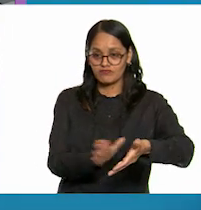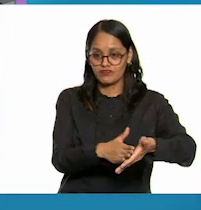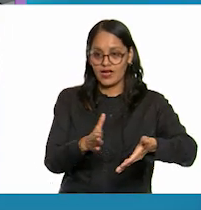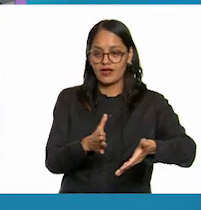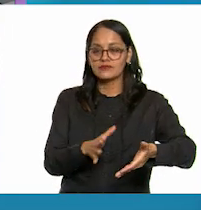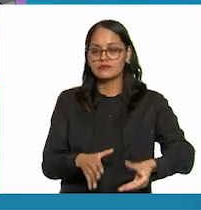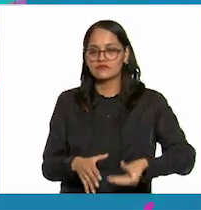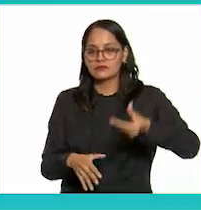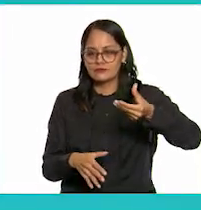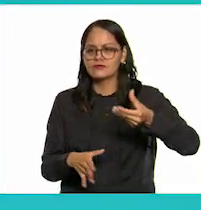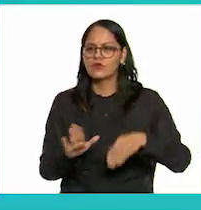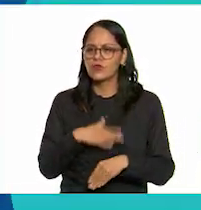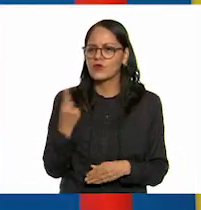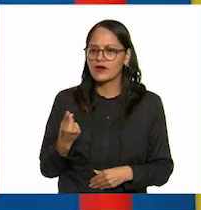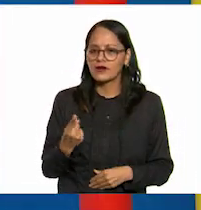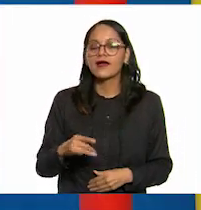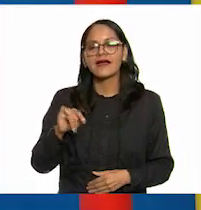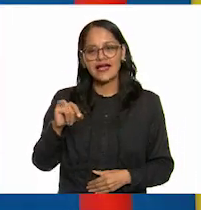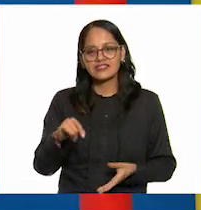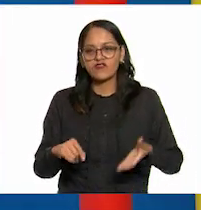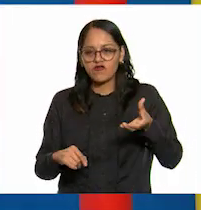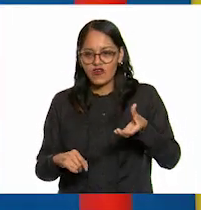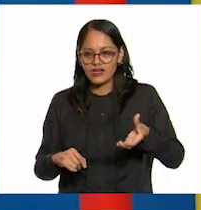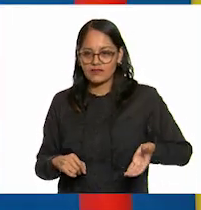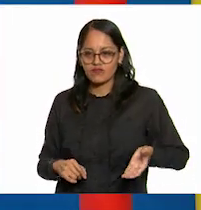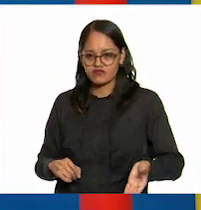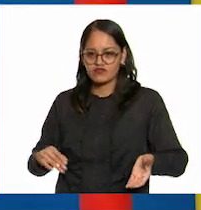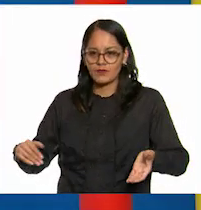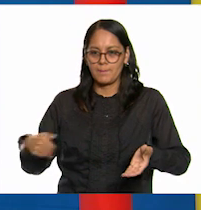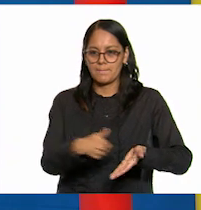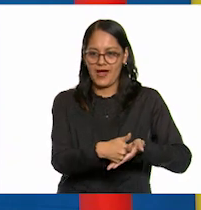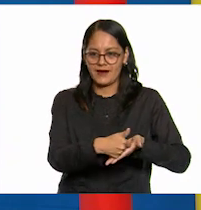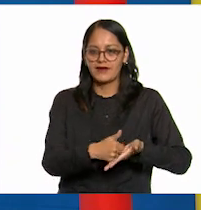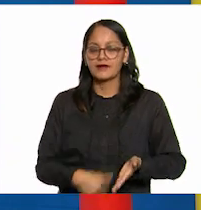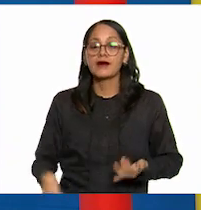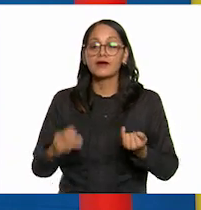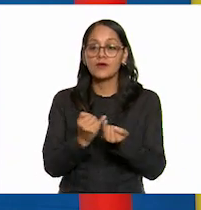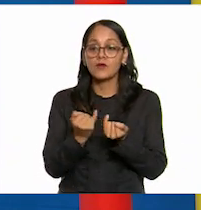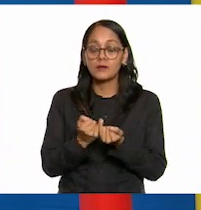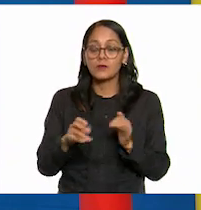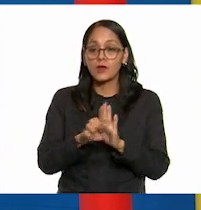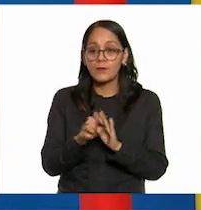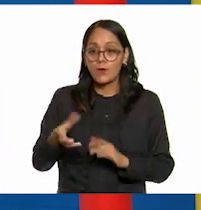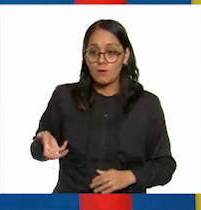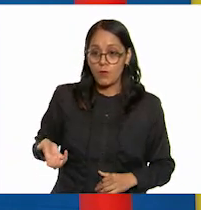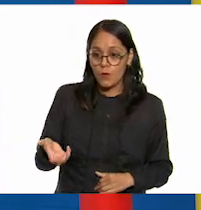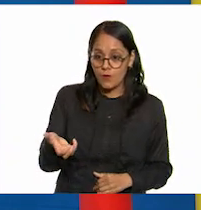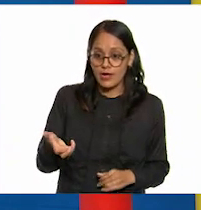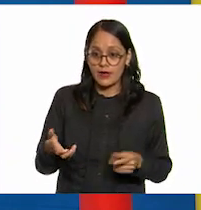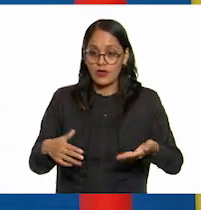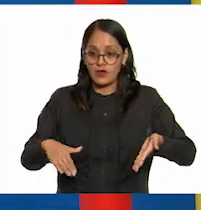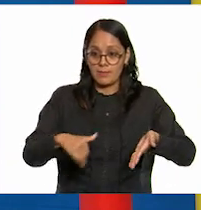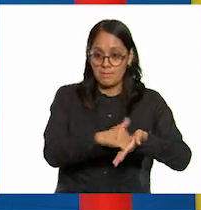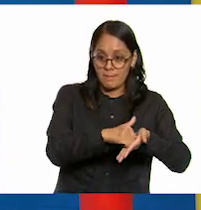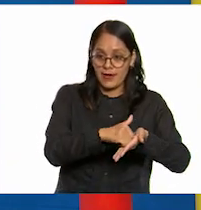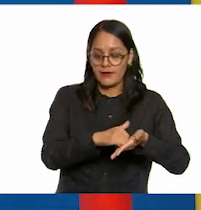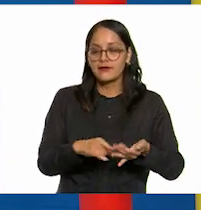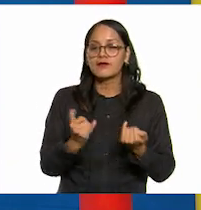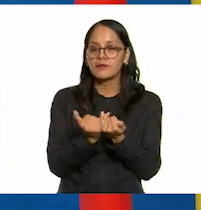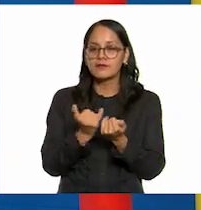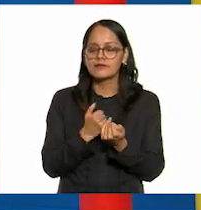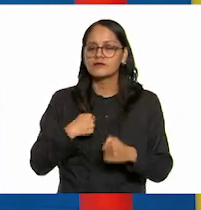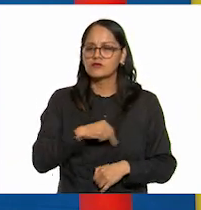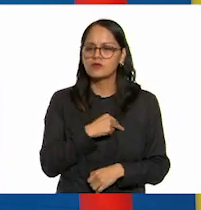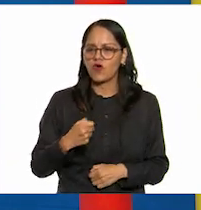su rodamiento así es pero detener o hacer que se mueva la pelota no son todos los efectos posibles de